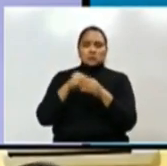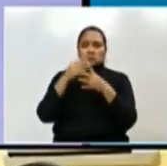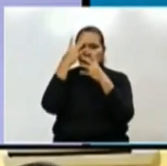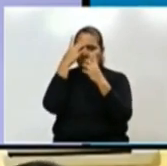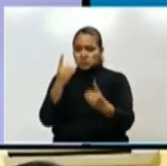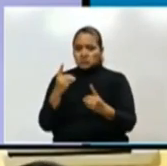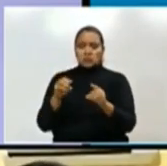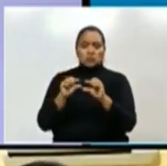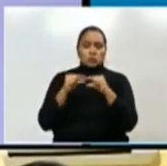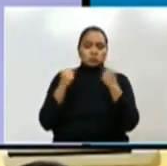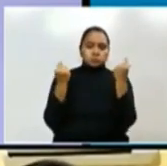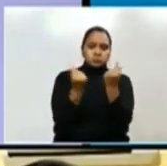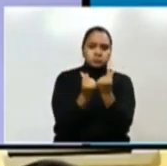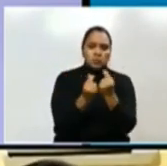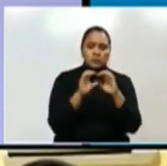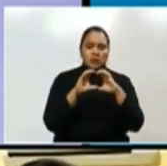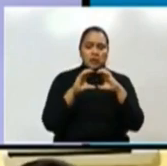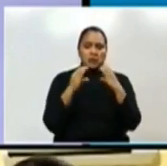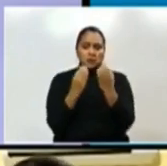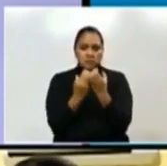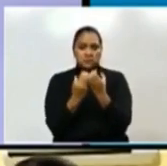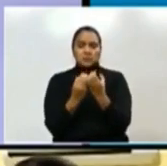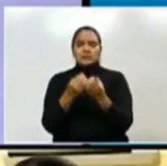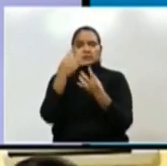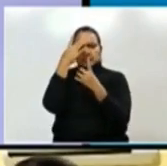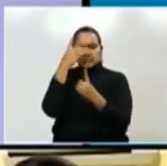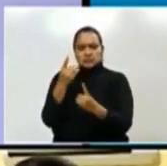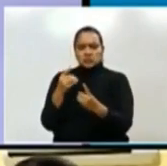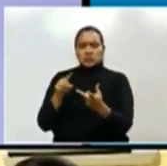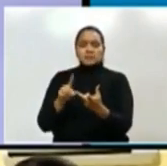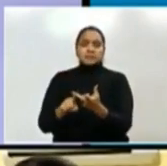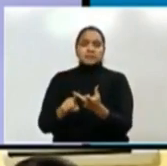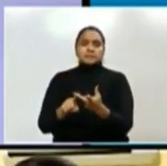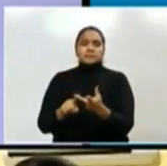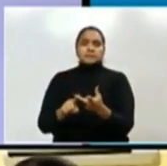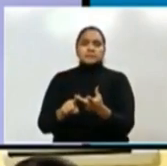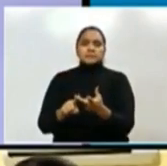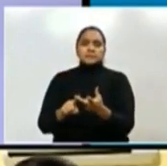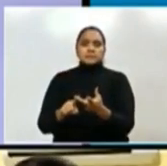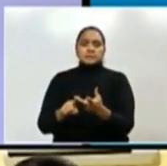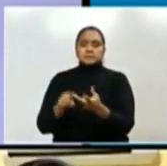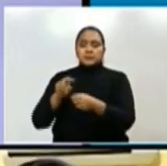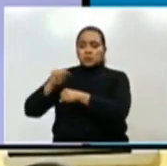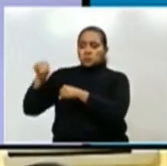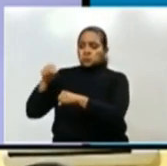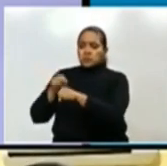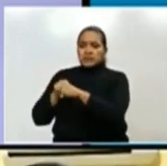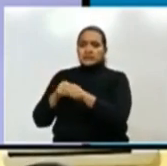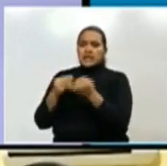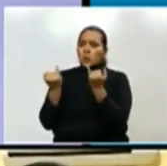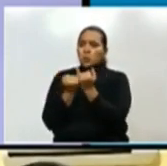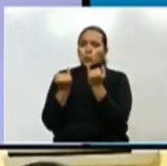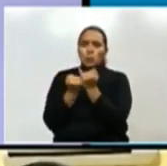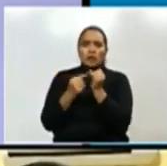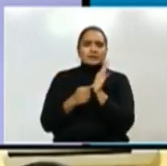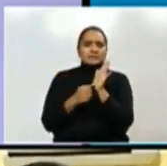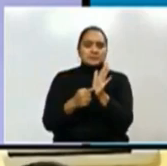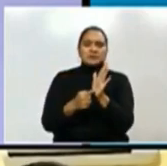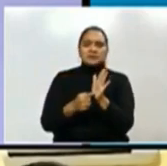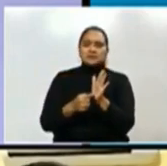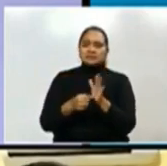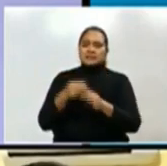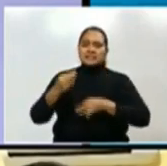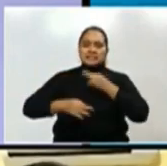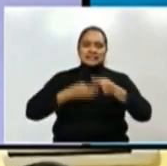armonía y en articulación con las decisiones que usted ha tomado a nivel nacional y hoy pues muy contentos, hemos